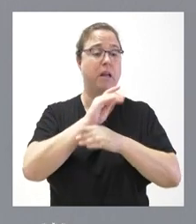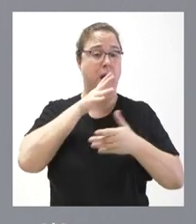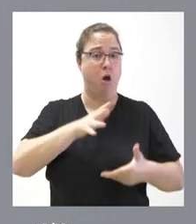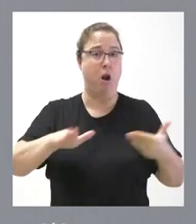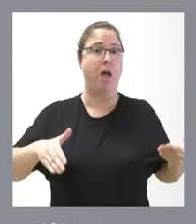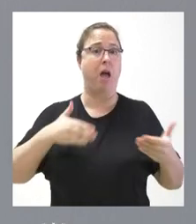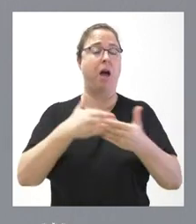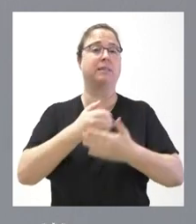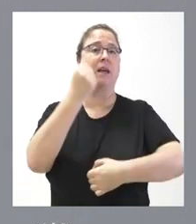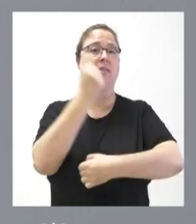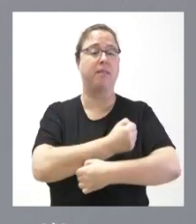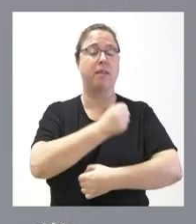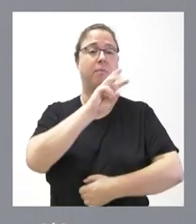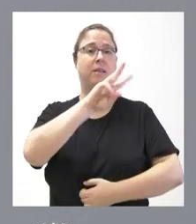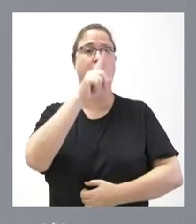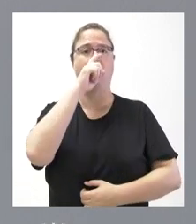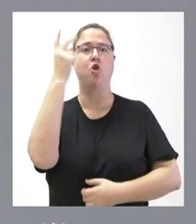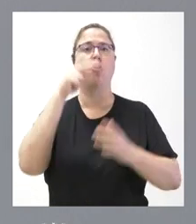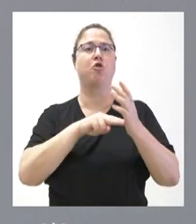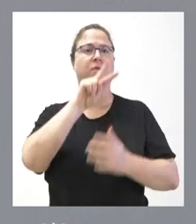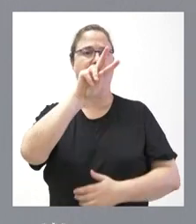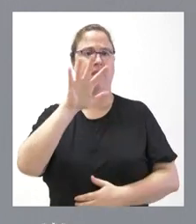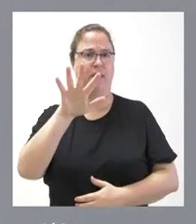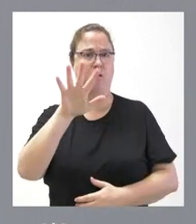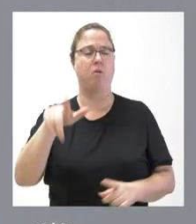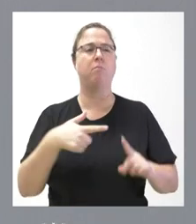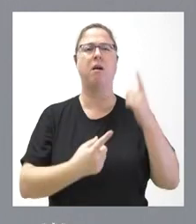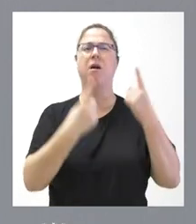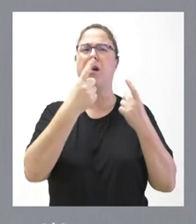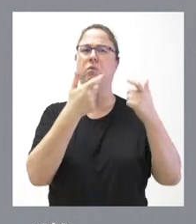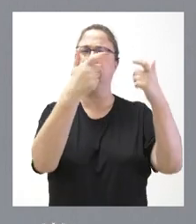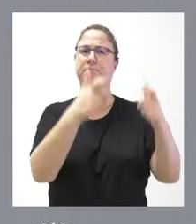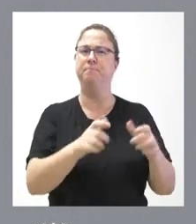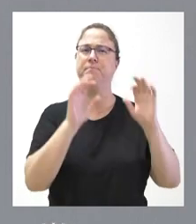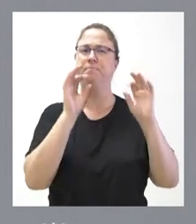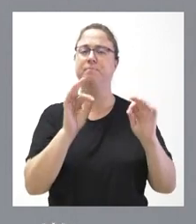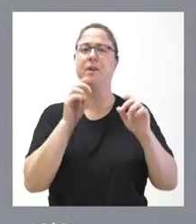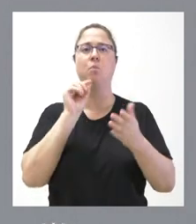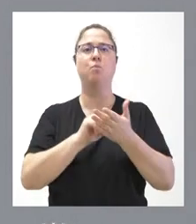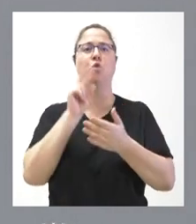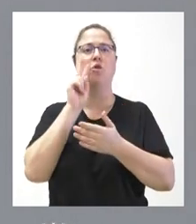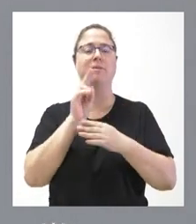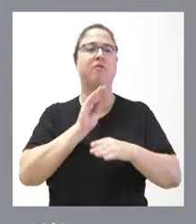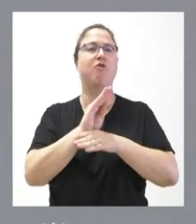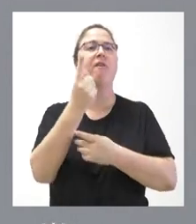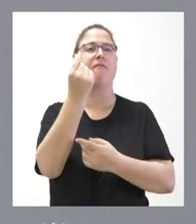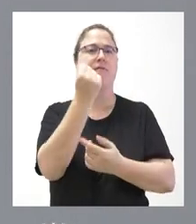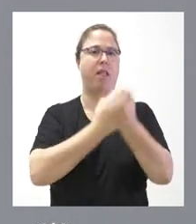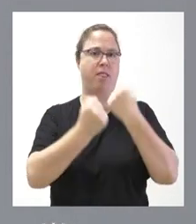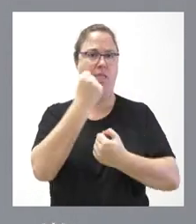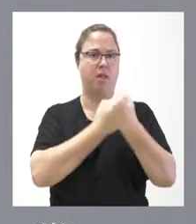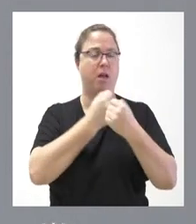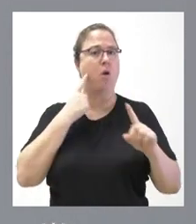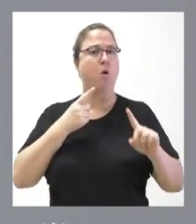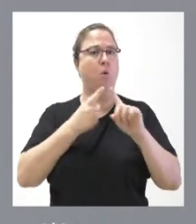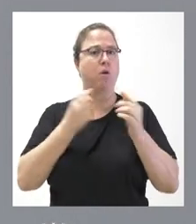2025. Hay algunas otras actuaciones que tenían un impacto fundamentalmente desde el punto de vista de las ayudas financieras, que tienen como